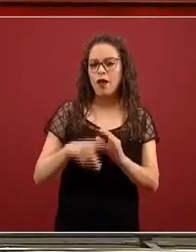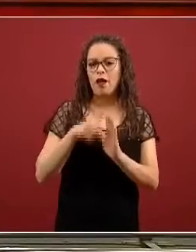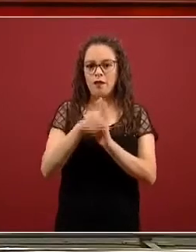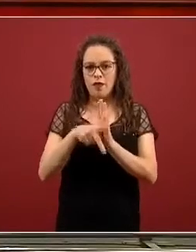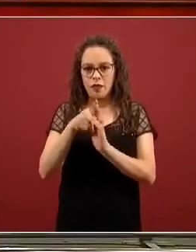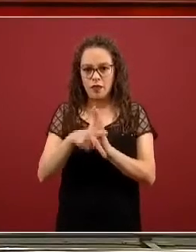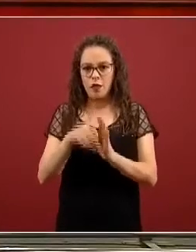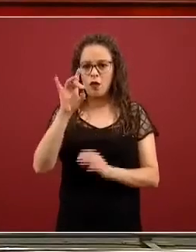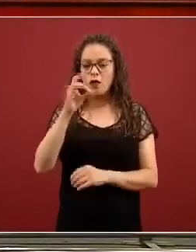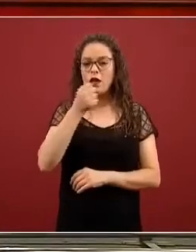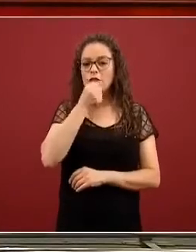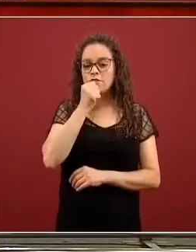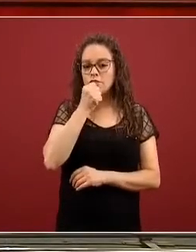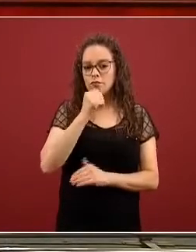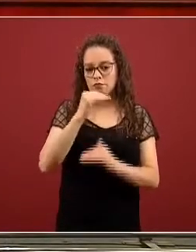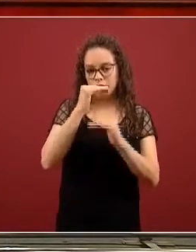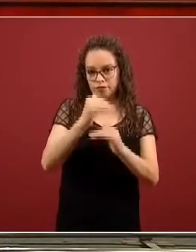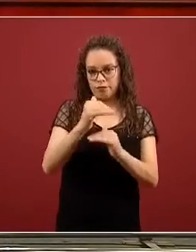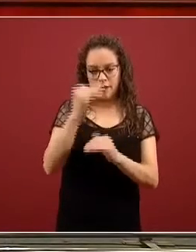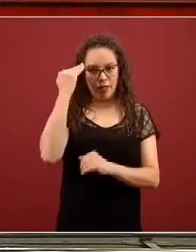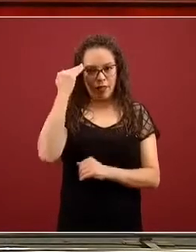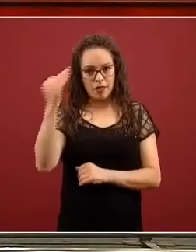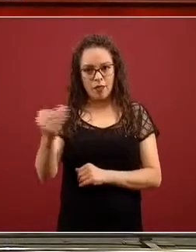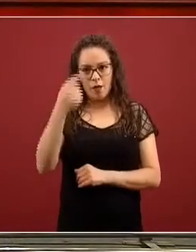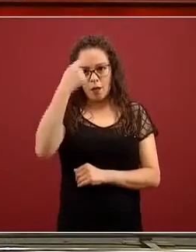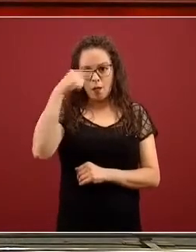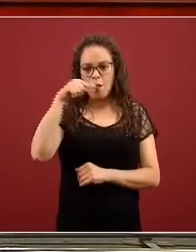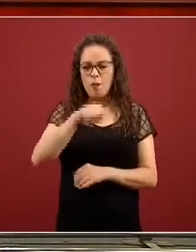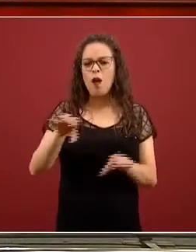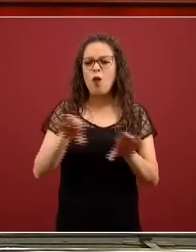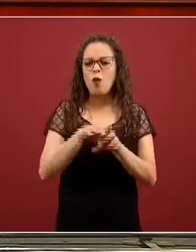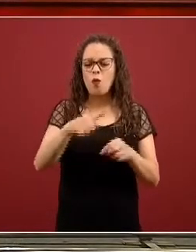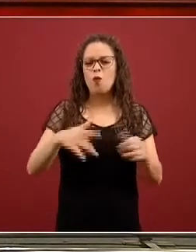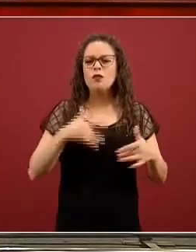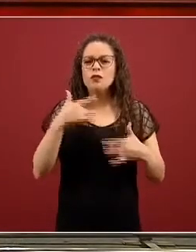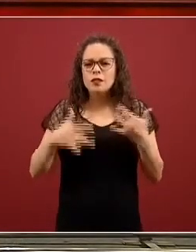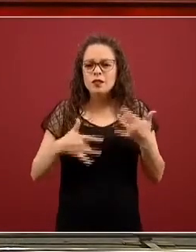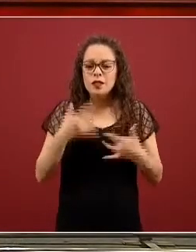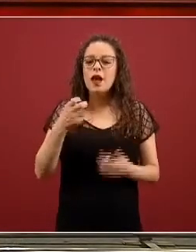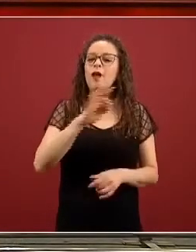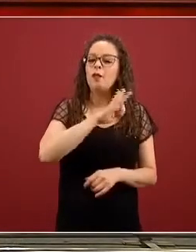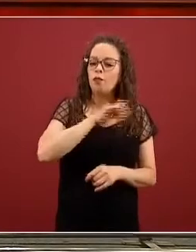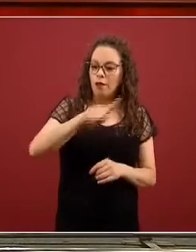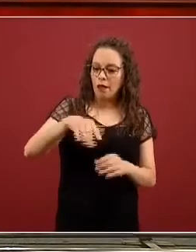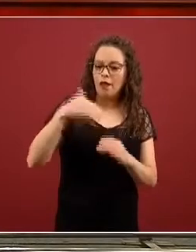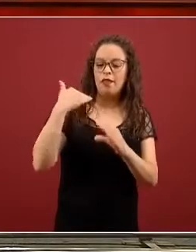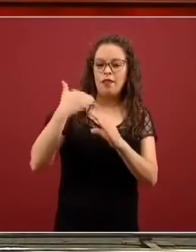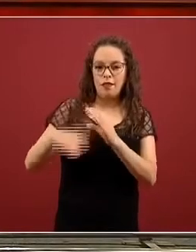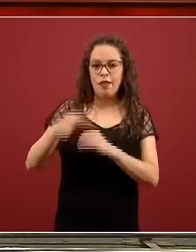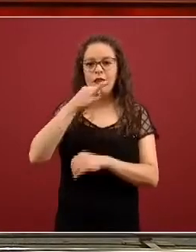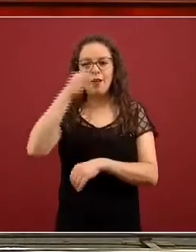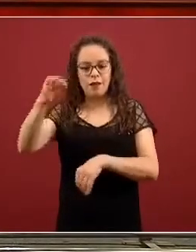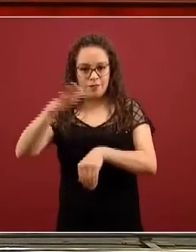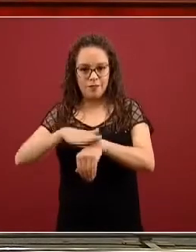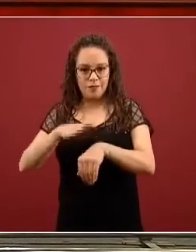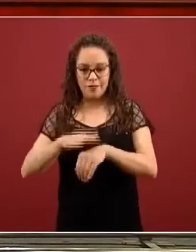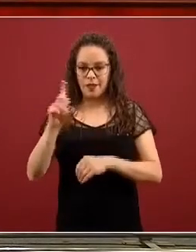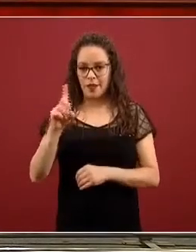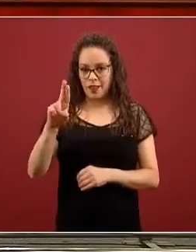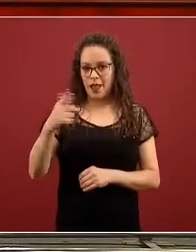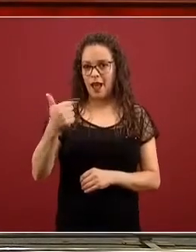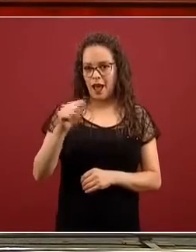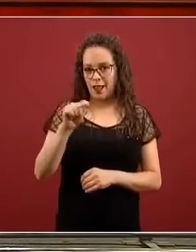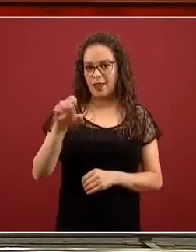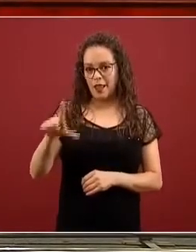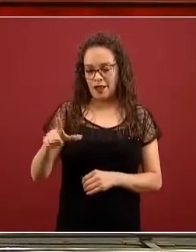así puedan expresar lo que sientan al Dr. López Gatell y a todo el equipo que estamos